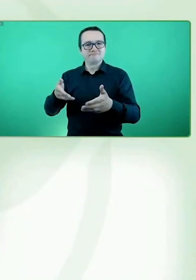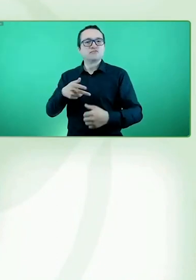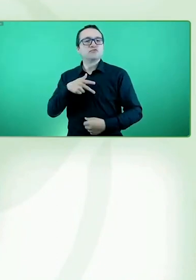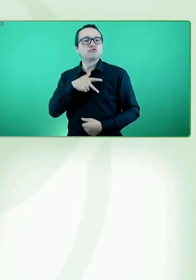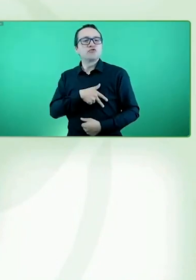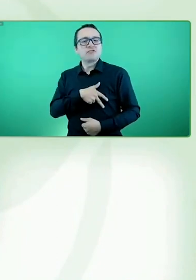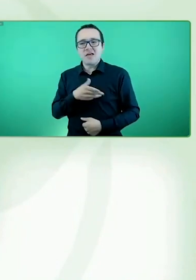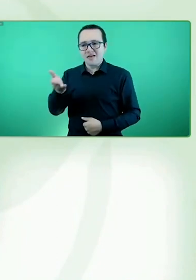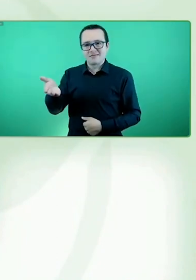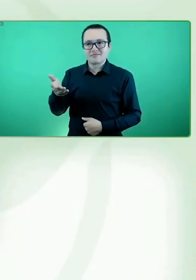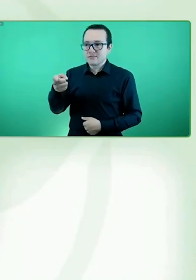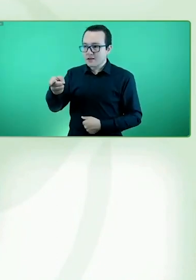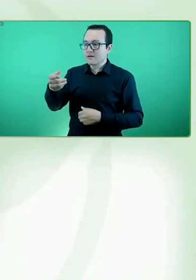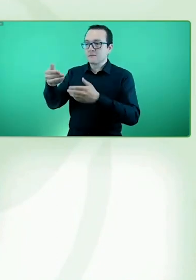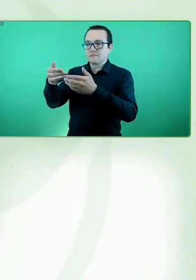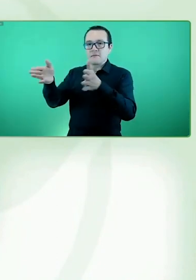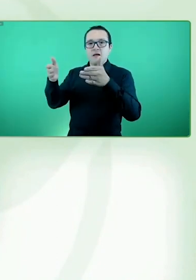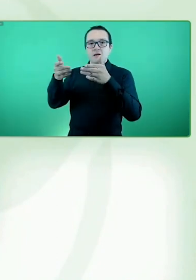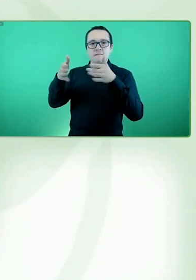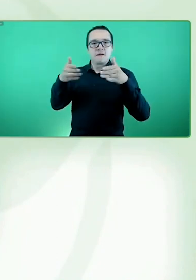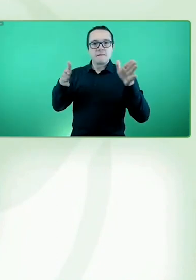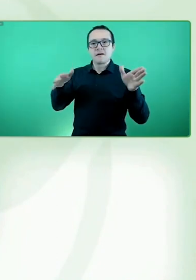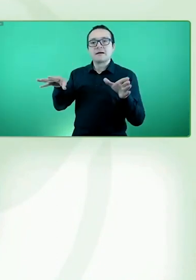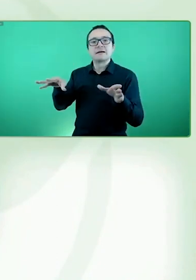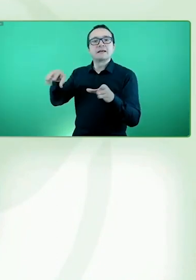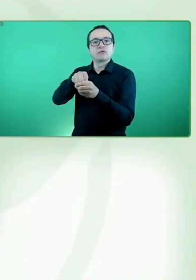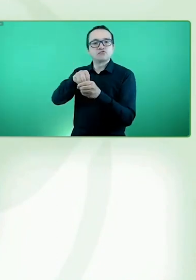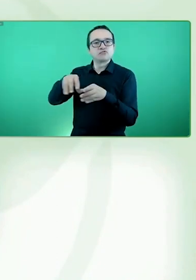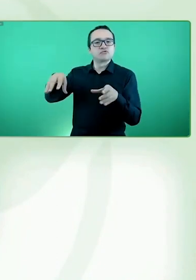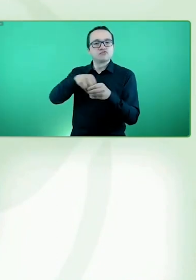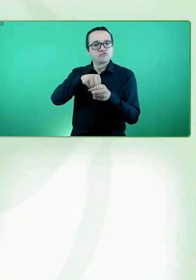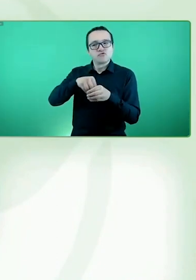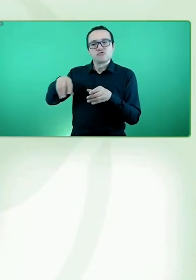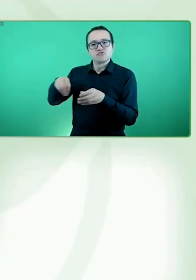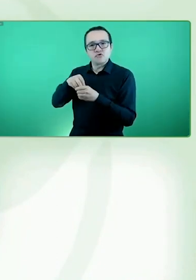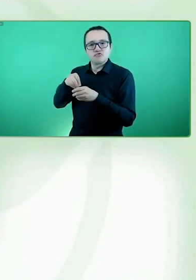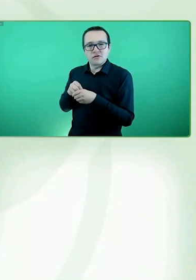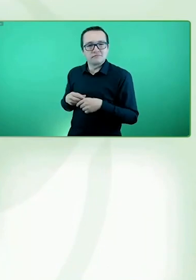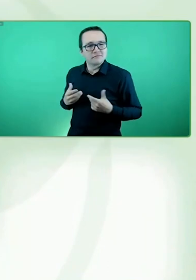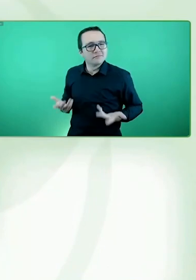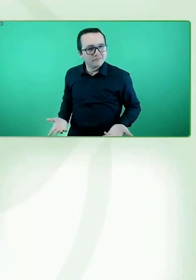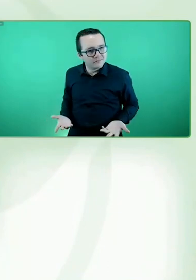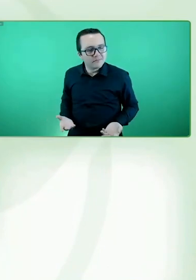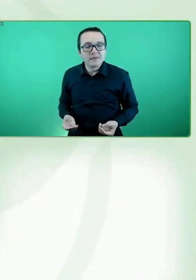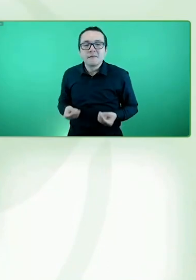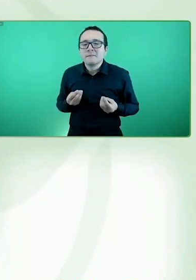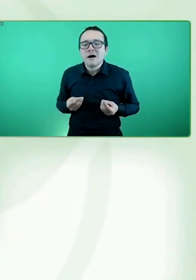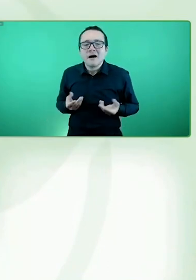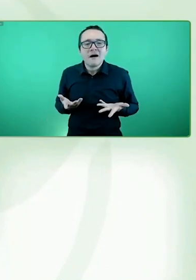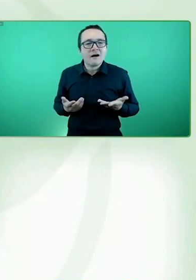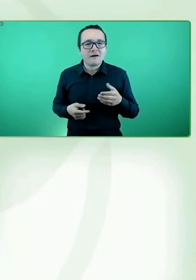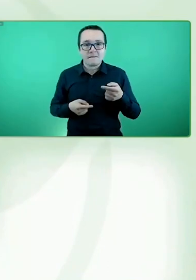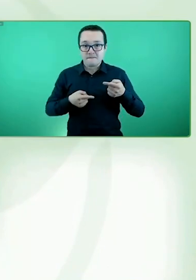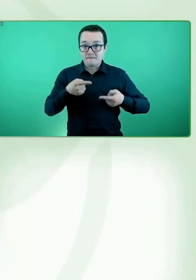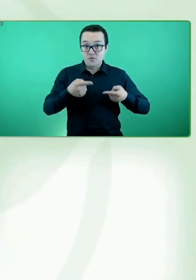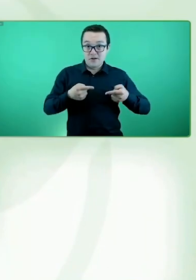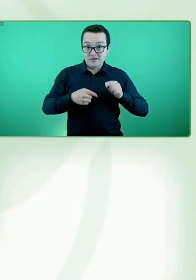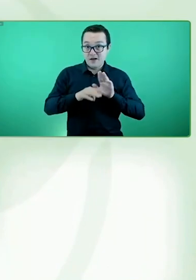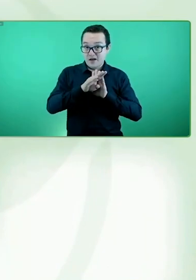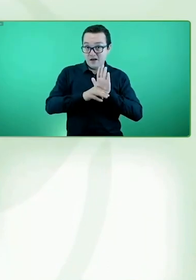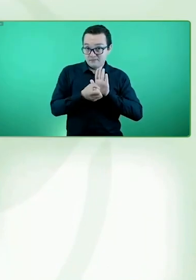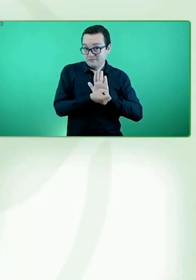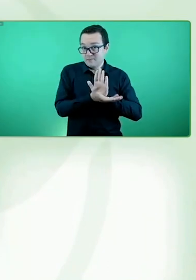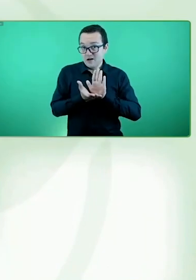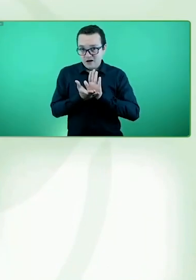inclusiva y que las políticas públicas sean también cada día más inclusivas. Es verdad que los auténticos